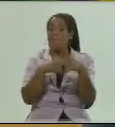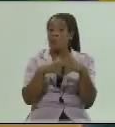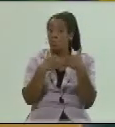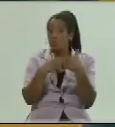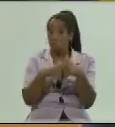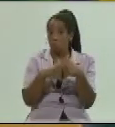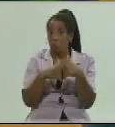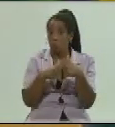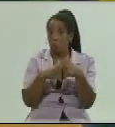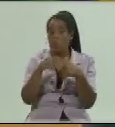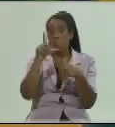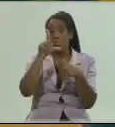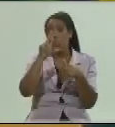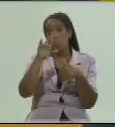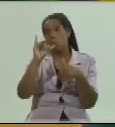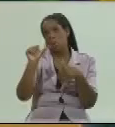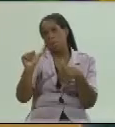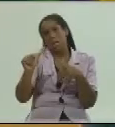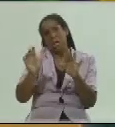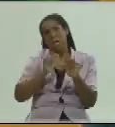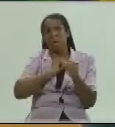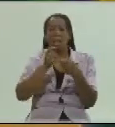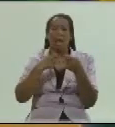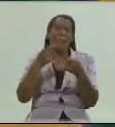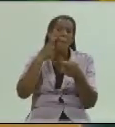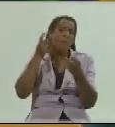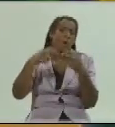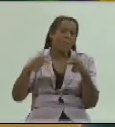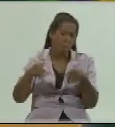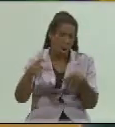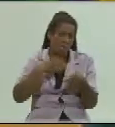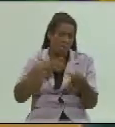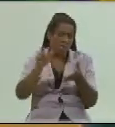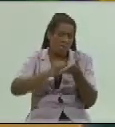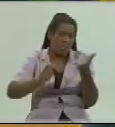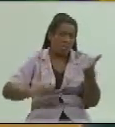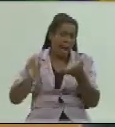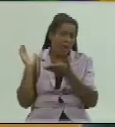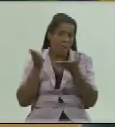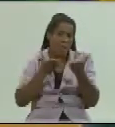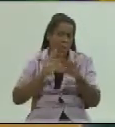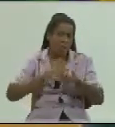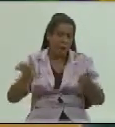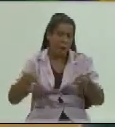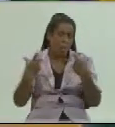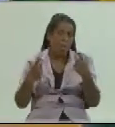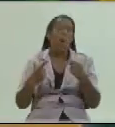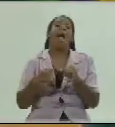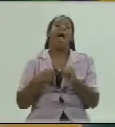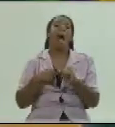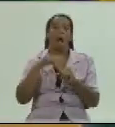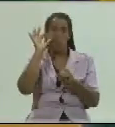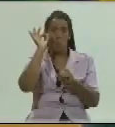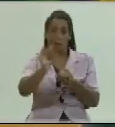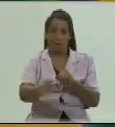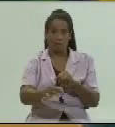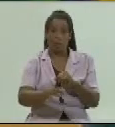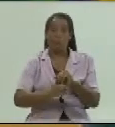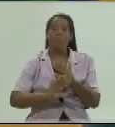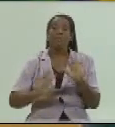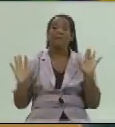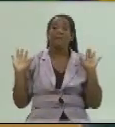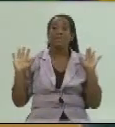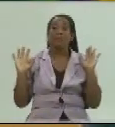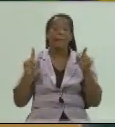Luis quiere comercializar bueno vamos a revisar ¿usted tiene contratación con acopio? sí ¿ya la cumplió? correcto puede entonces acceder a todas las otras ventas pero